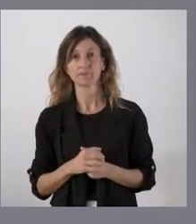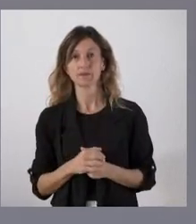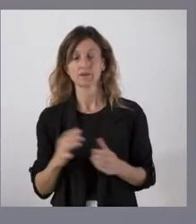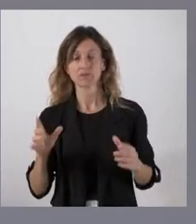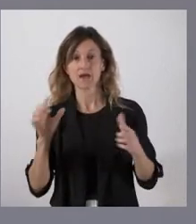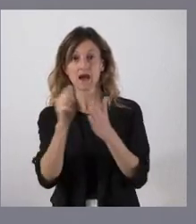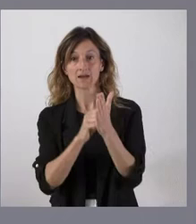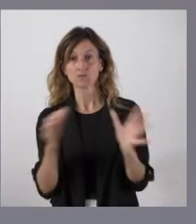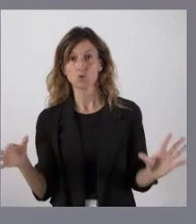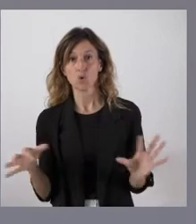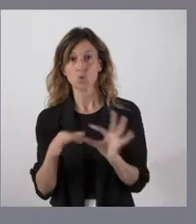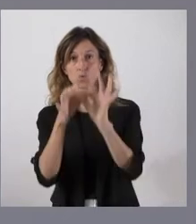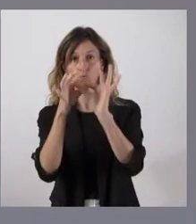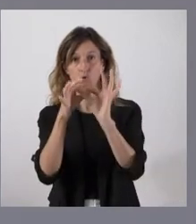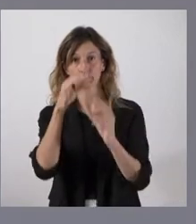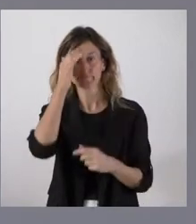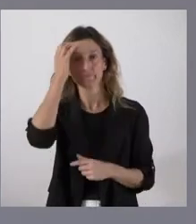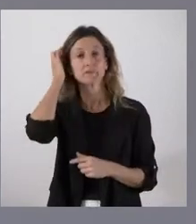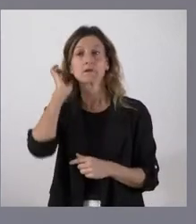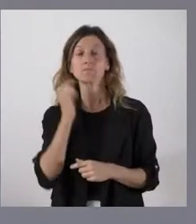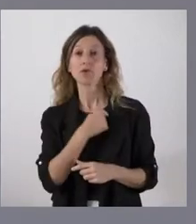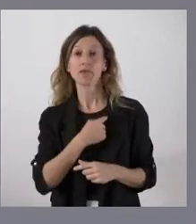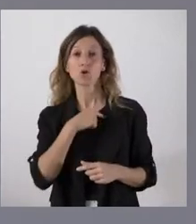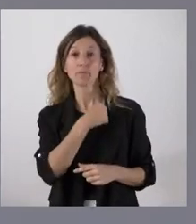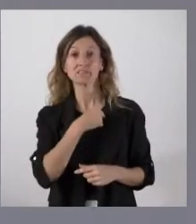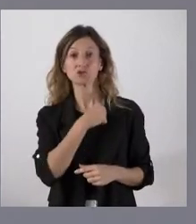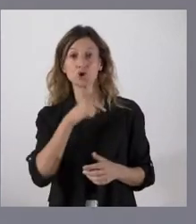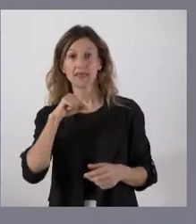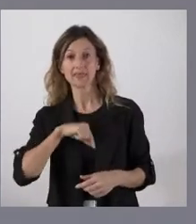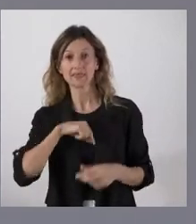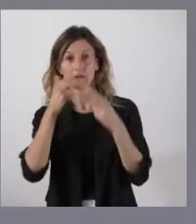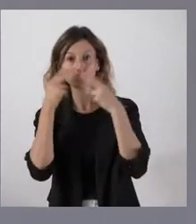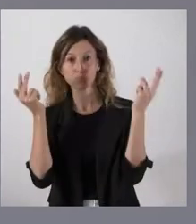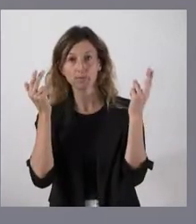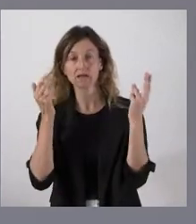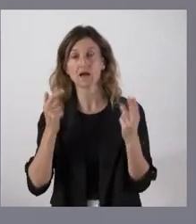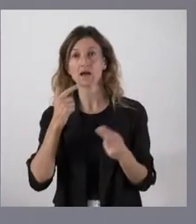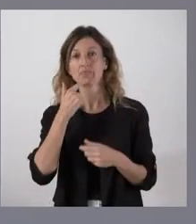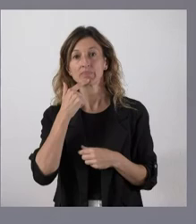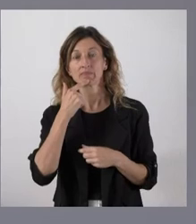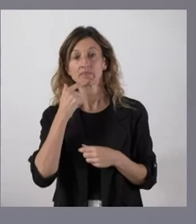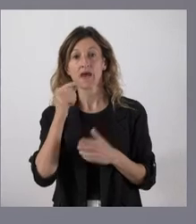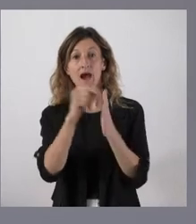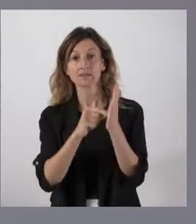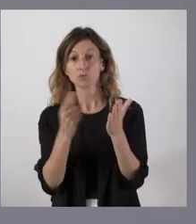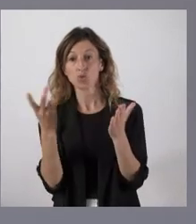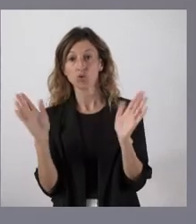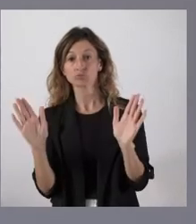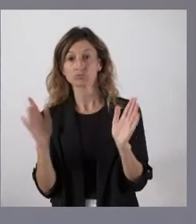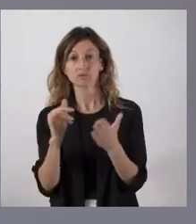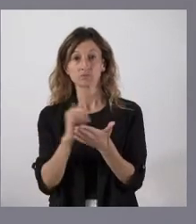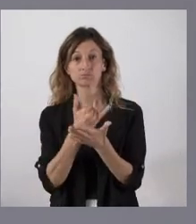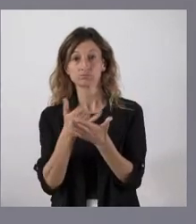artículos por parte de esa Comisión de Ética Pública y nos plantea más bien la conexión de dos artículos que antes estaban